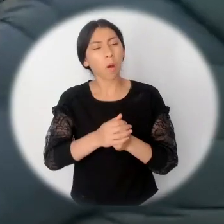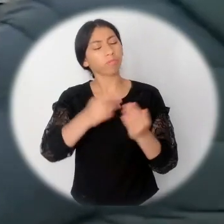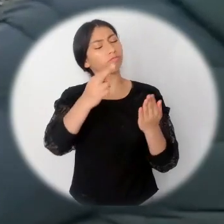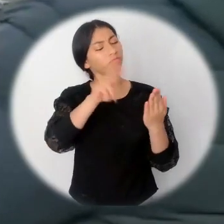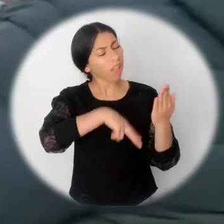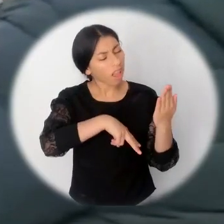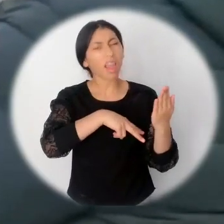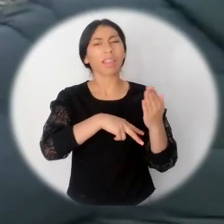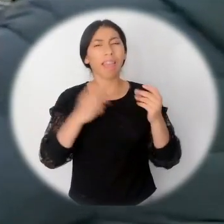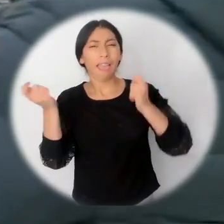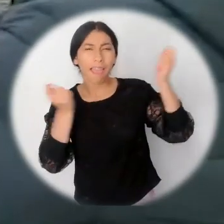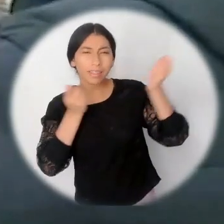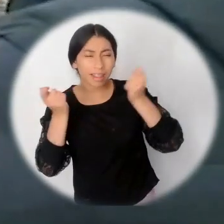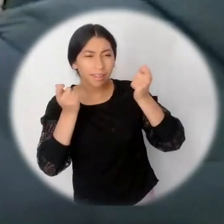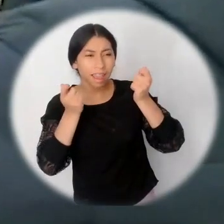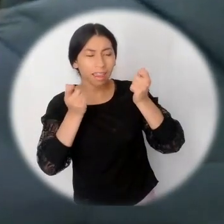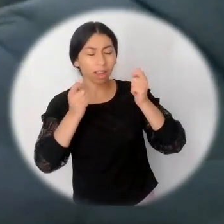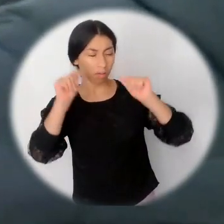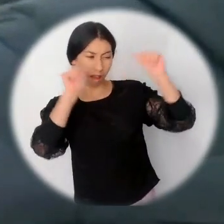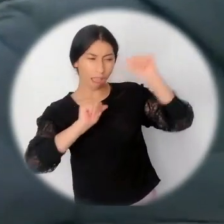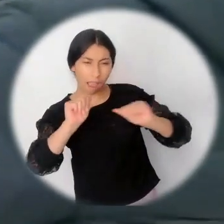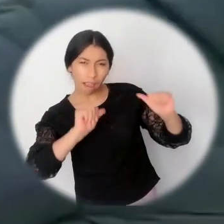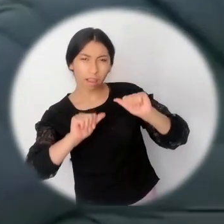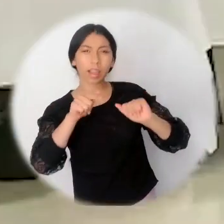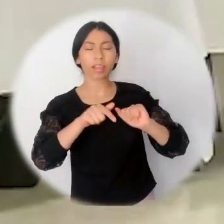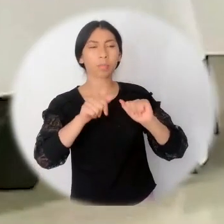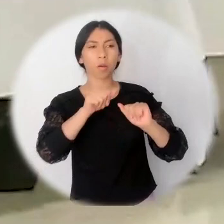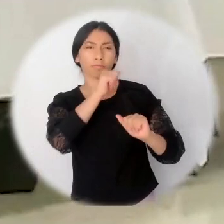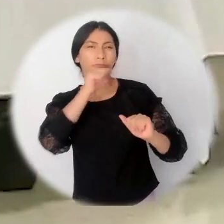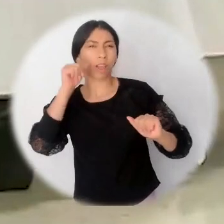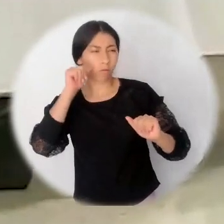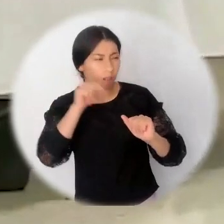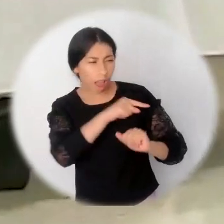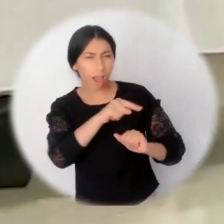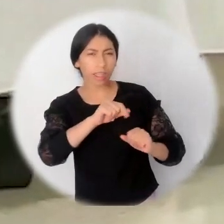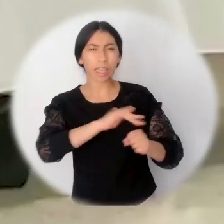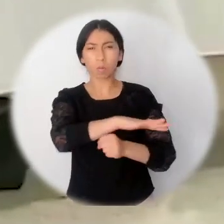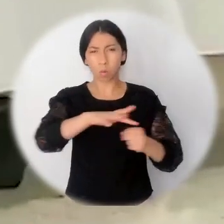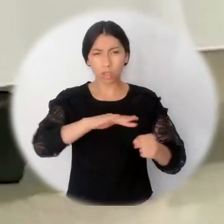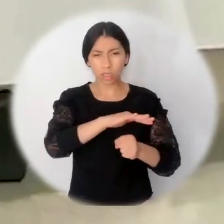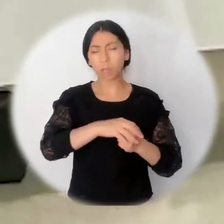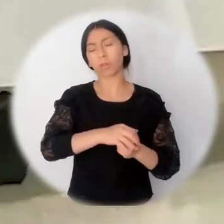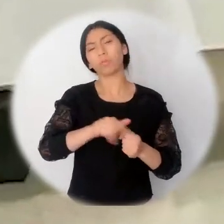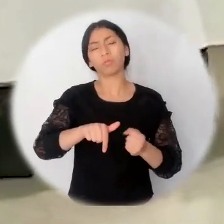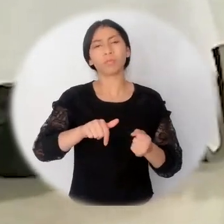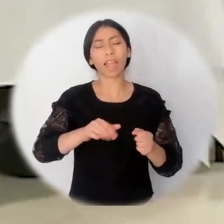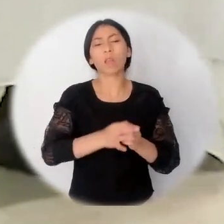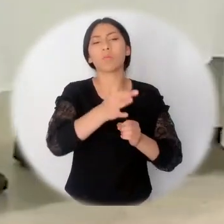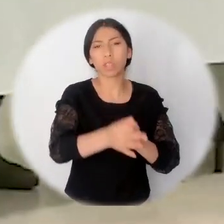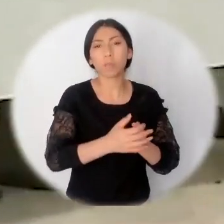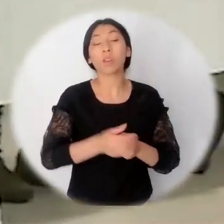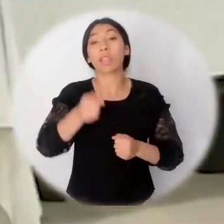en el Cauca. Durante la visita se hizo seguimiento al trabajo adelantado por la Fuerza Pública y lo relacionado con la articulación de los programas sociales.